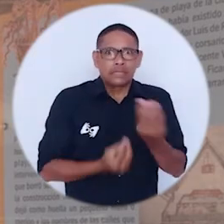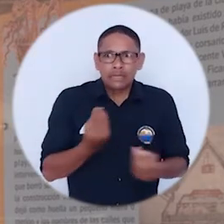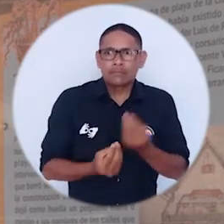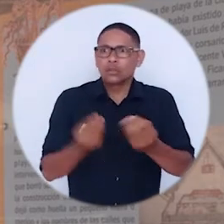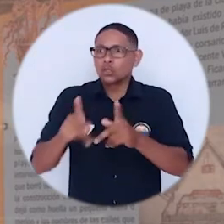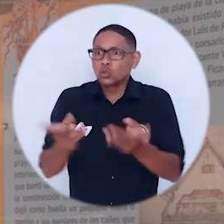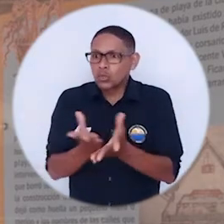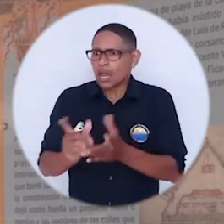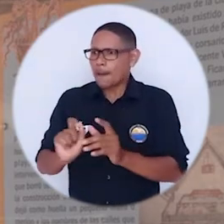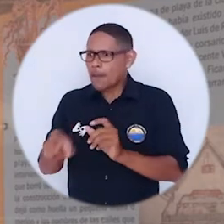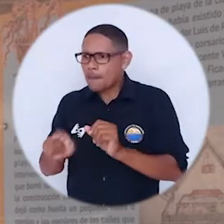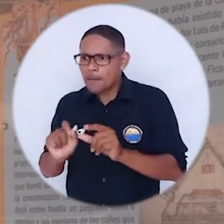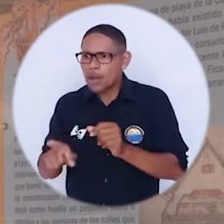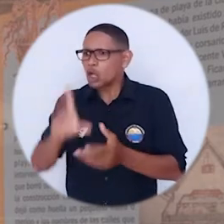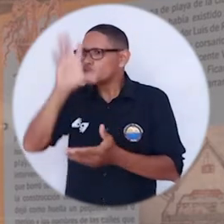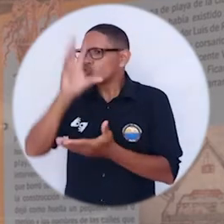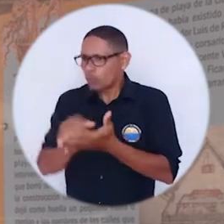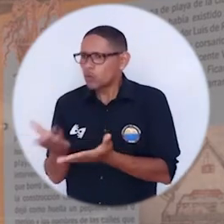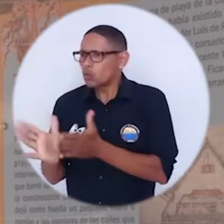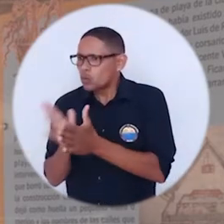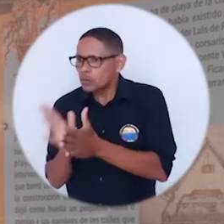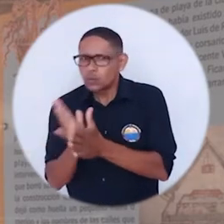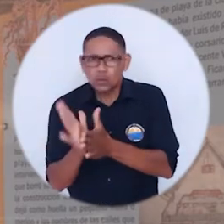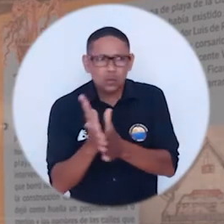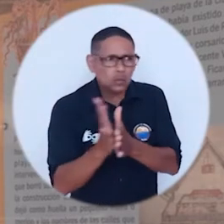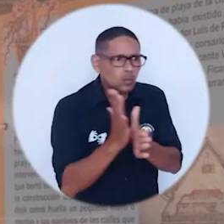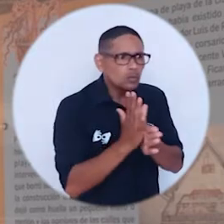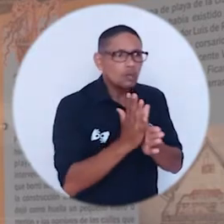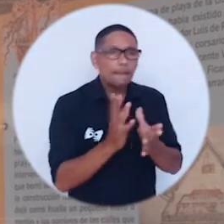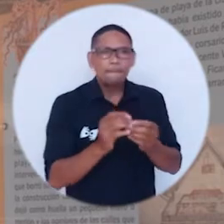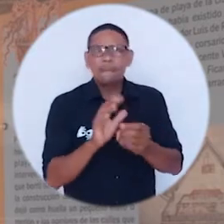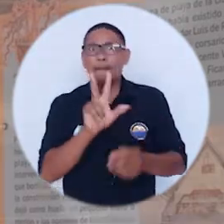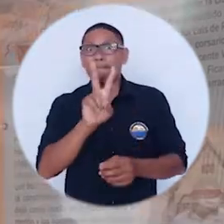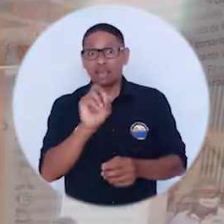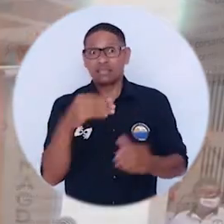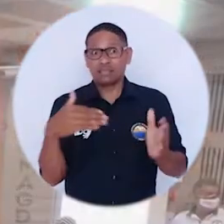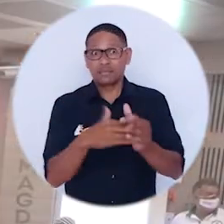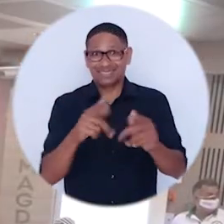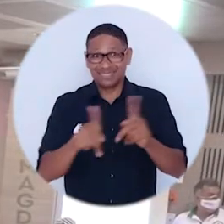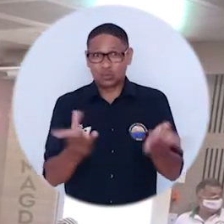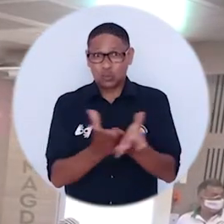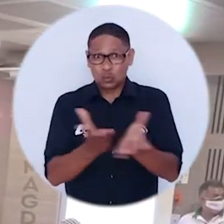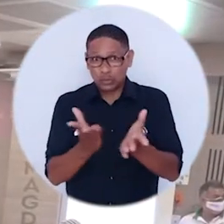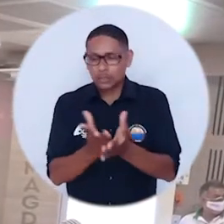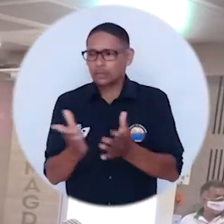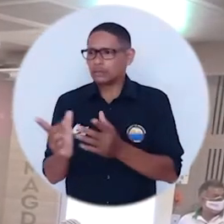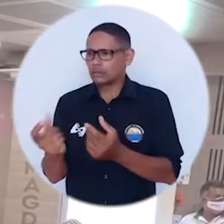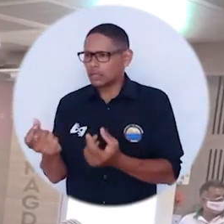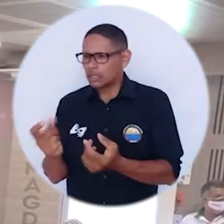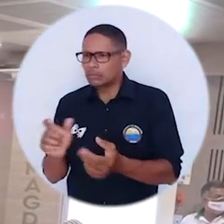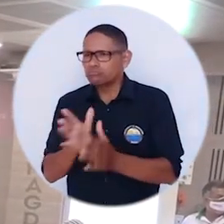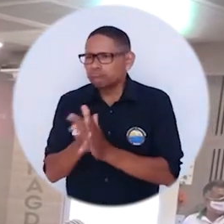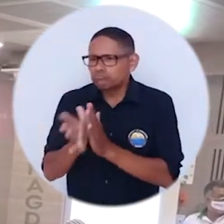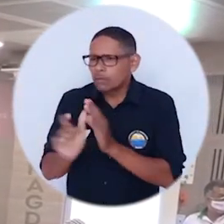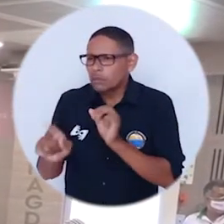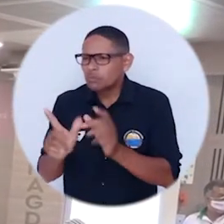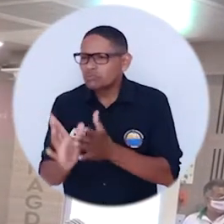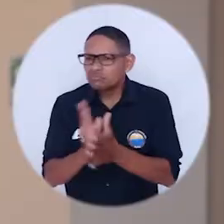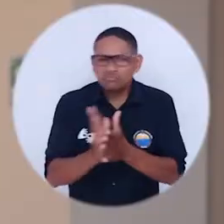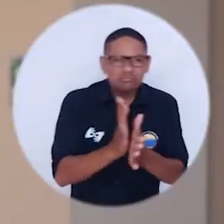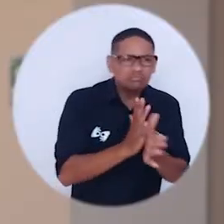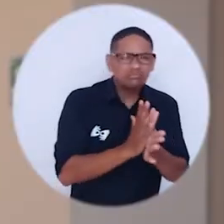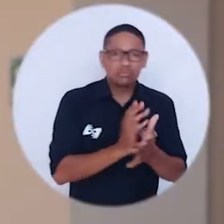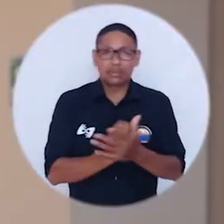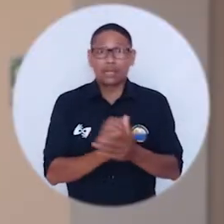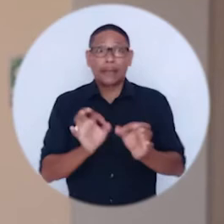podemos consultarle a los estudiantes, que den su opinión, saber qué piensan los 20.000 estudiantes de esta institución.